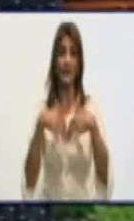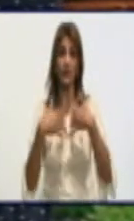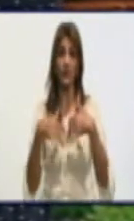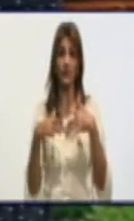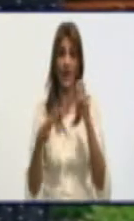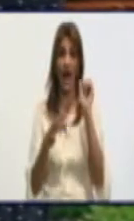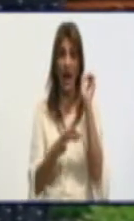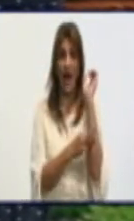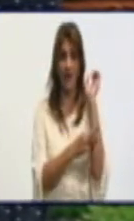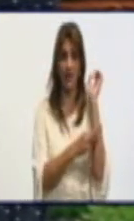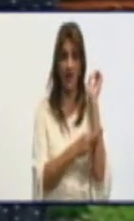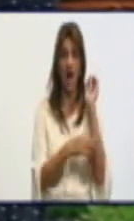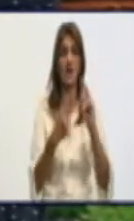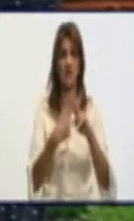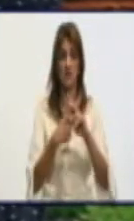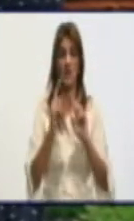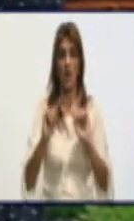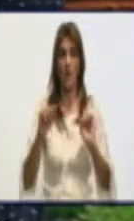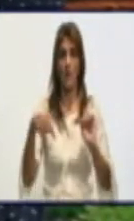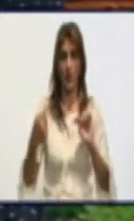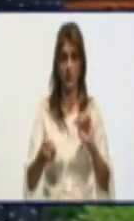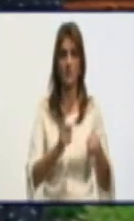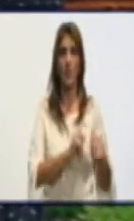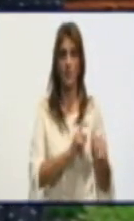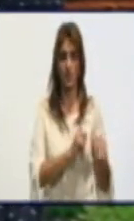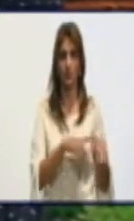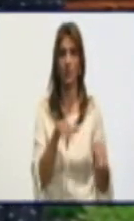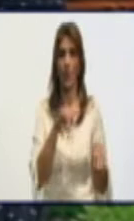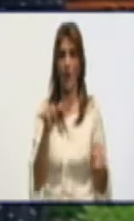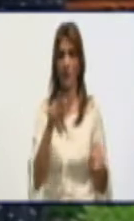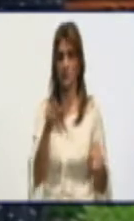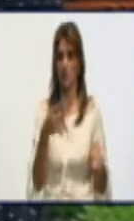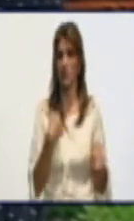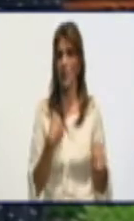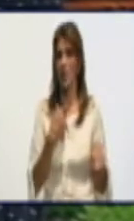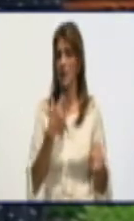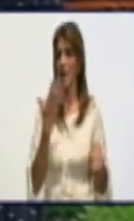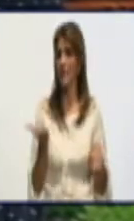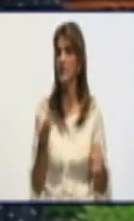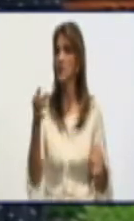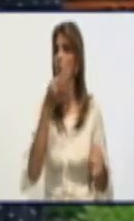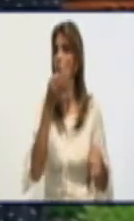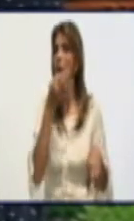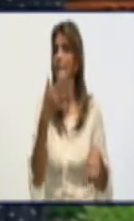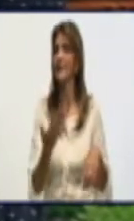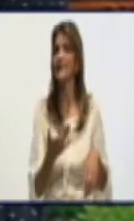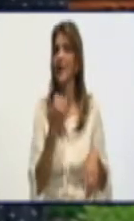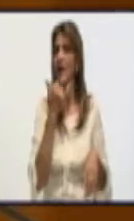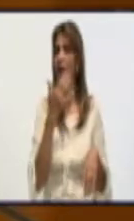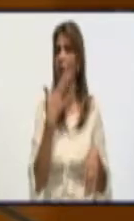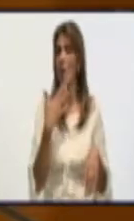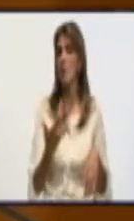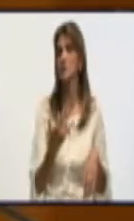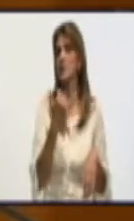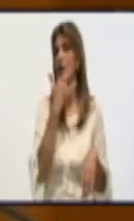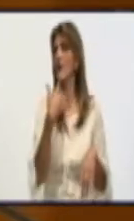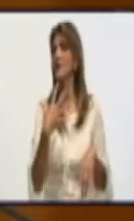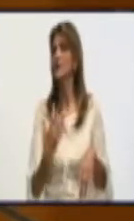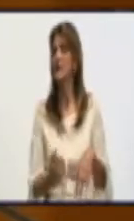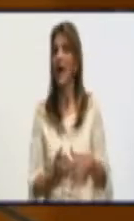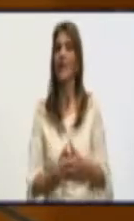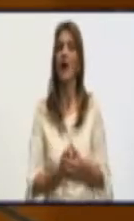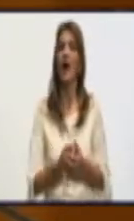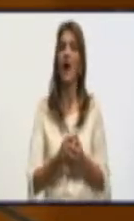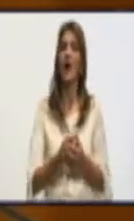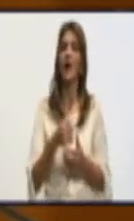Y en los próximos minutos te voy a pedir detalles también de cómo se ve afectada la industria cárnica con la ausencia de harina, qué